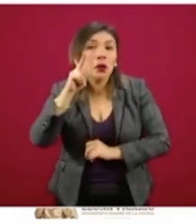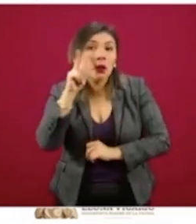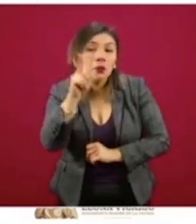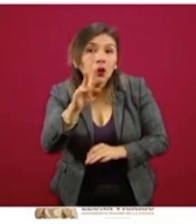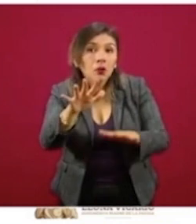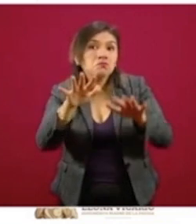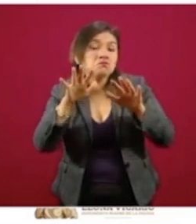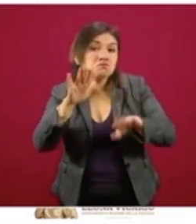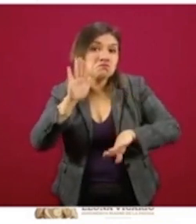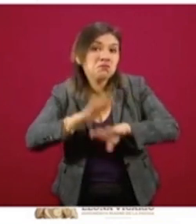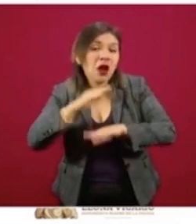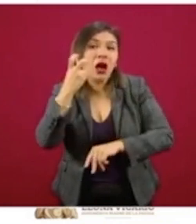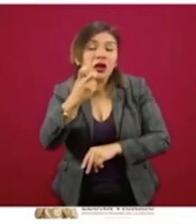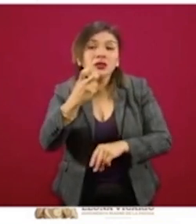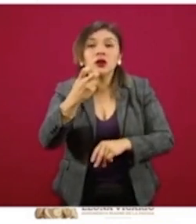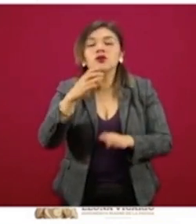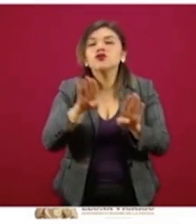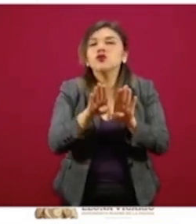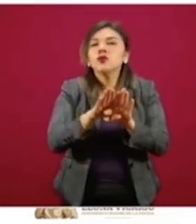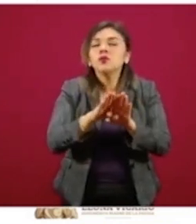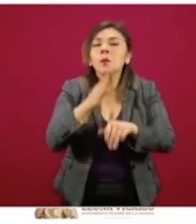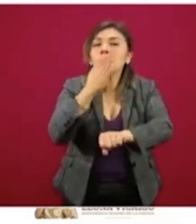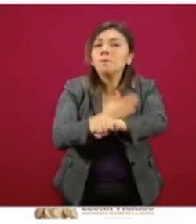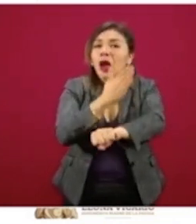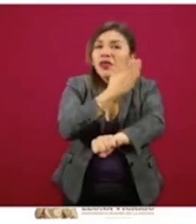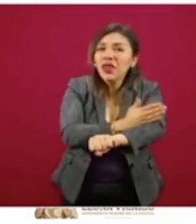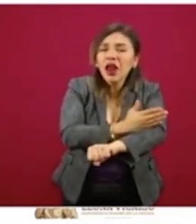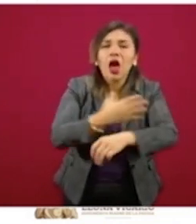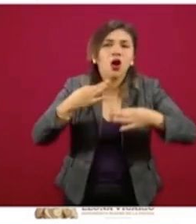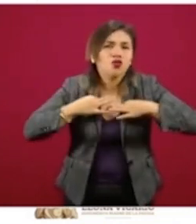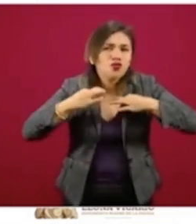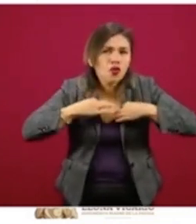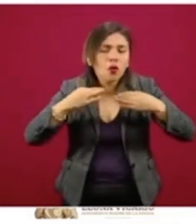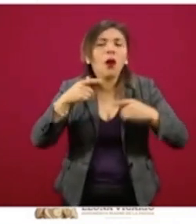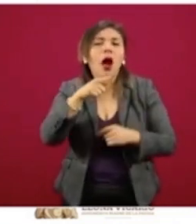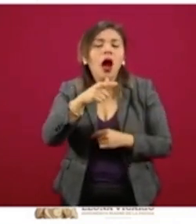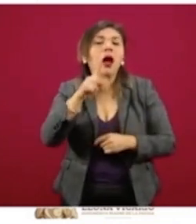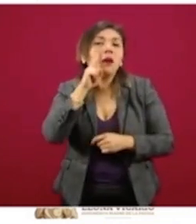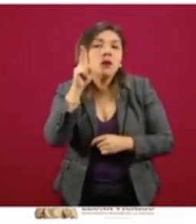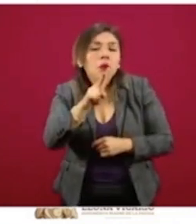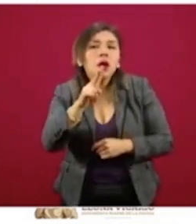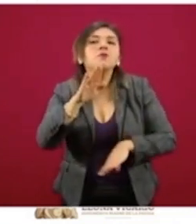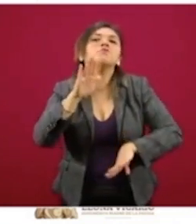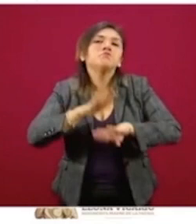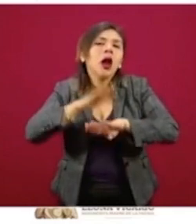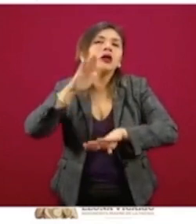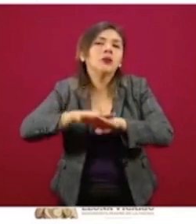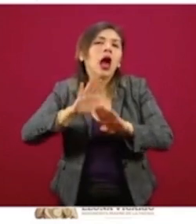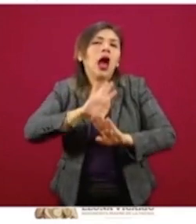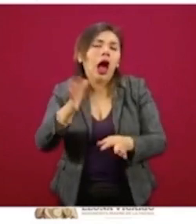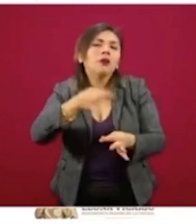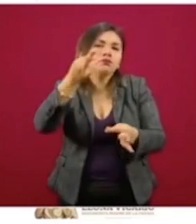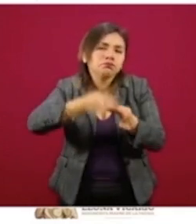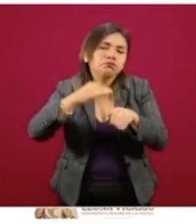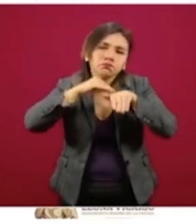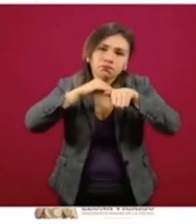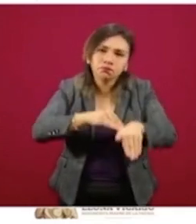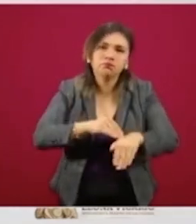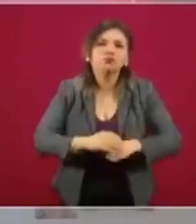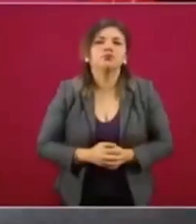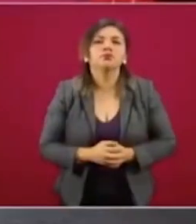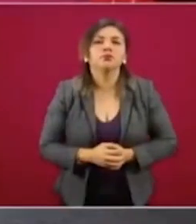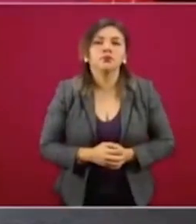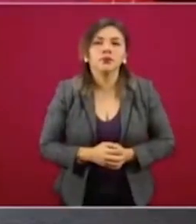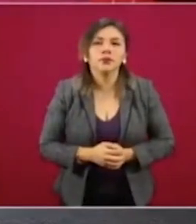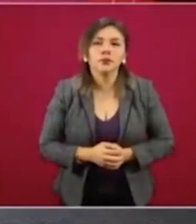que la industria, por ejemplo, maderera y textil también ya hay mucho mayor nivel de cumplimiento. Adelante.